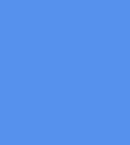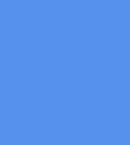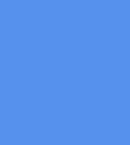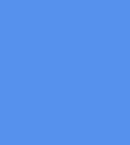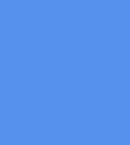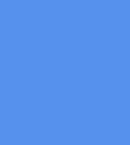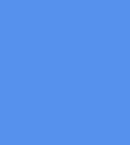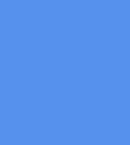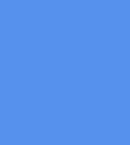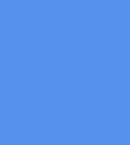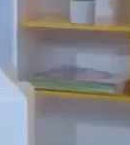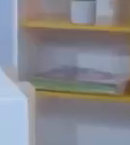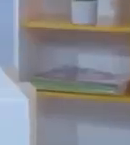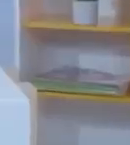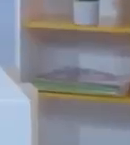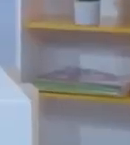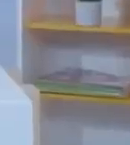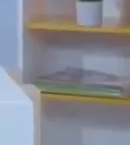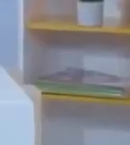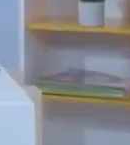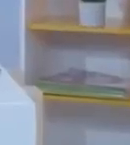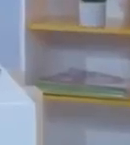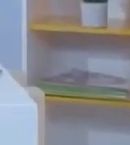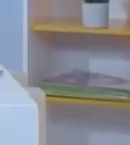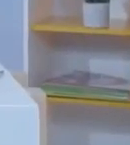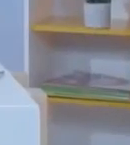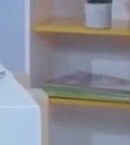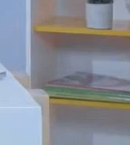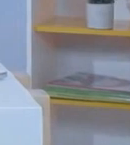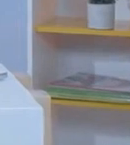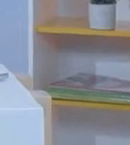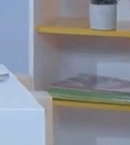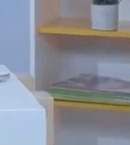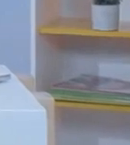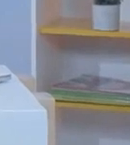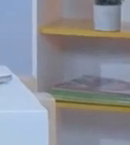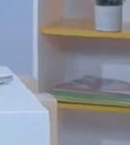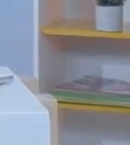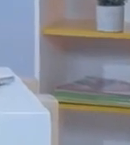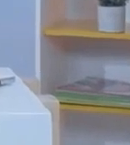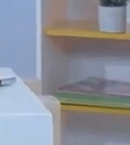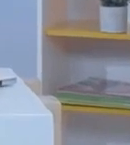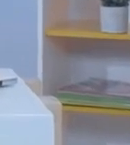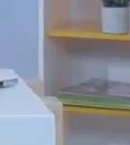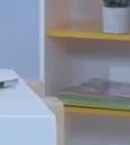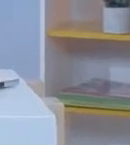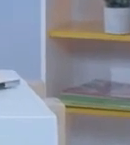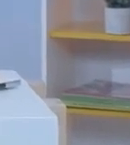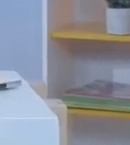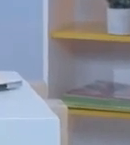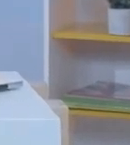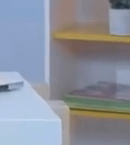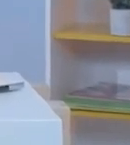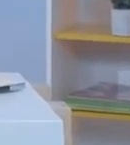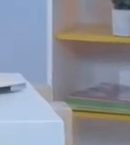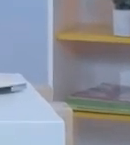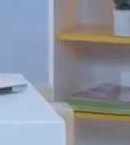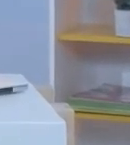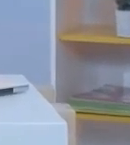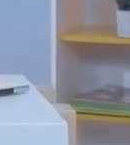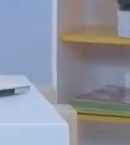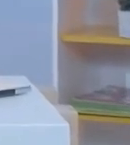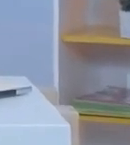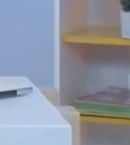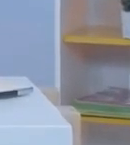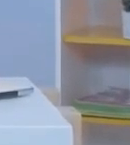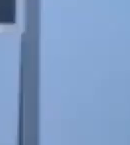y puntos cardinales. Bienvenidos y bienvenidas a su espacio Aprendamos en Casa. Soy Zulma Leiva y les